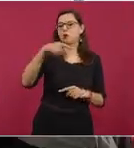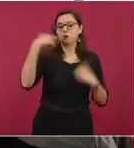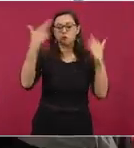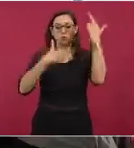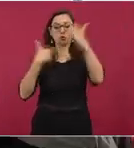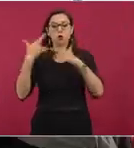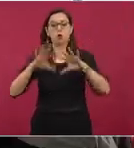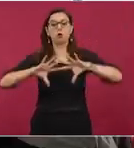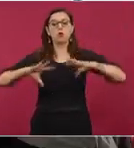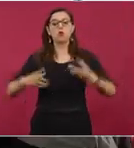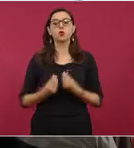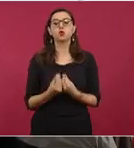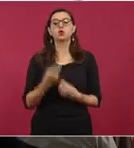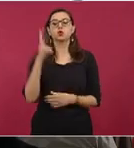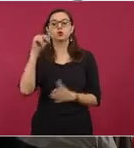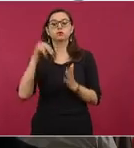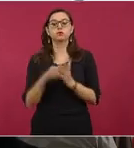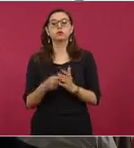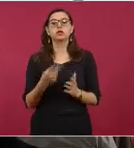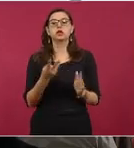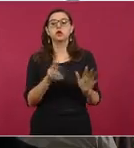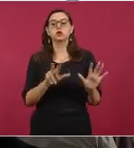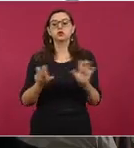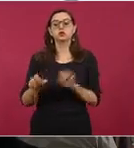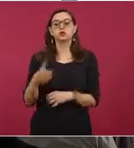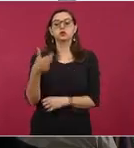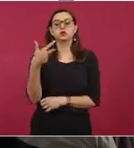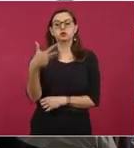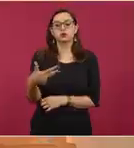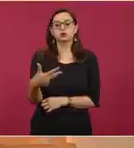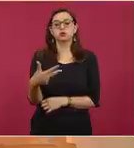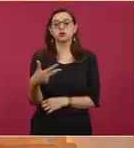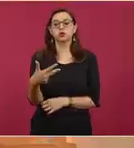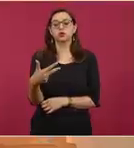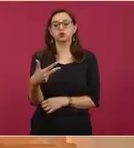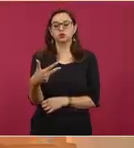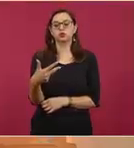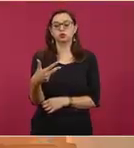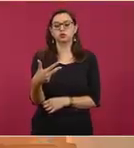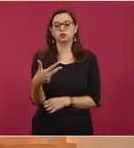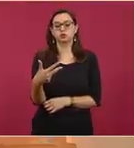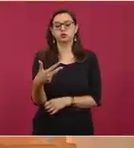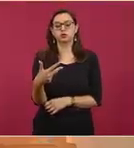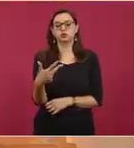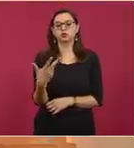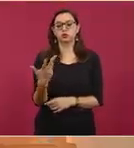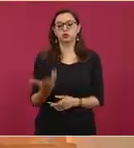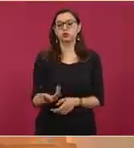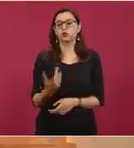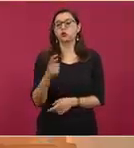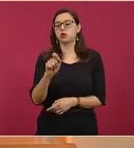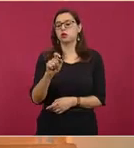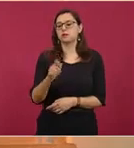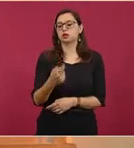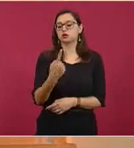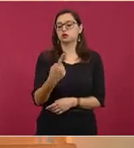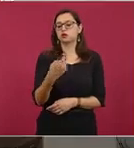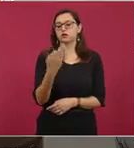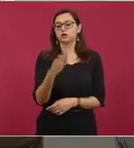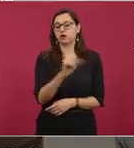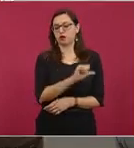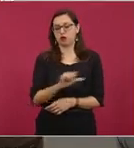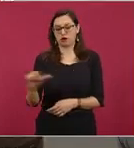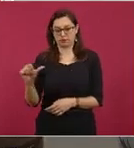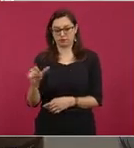total tenemos 2.808 acciones y apoyos que se están dando del 21 de febrero a la fecha.